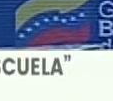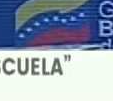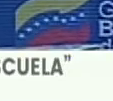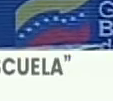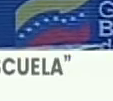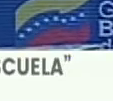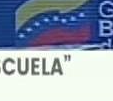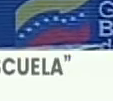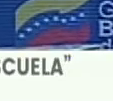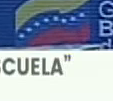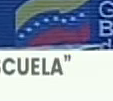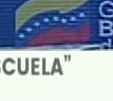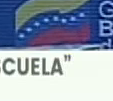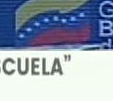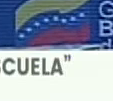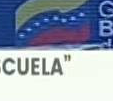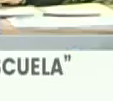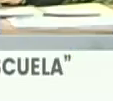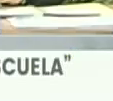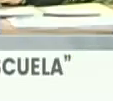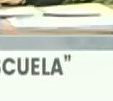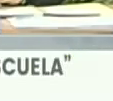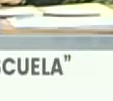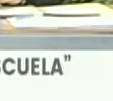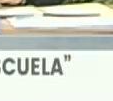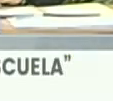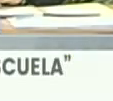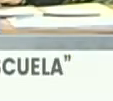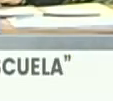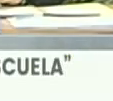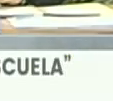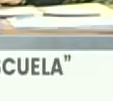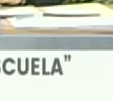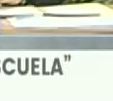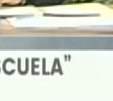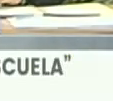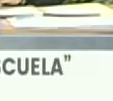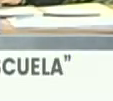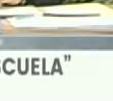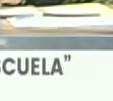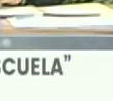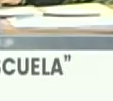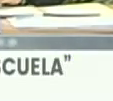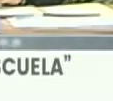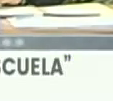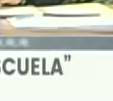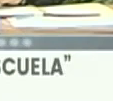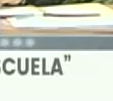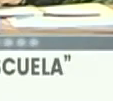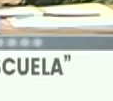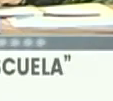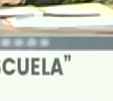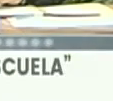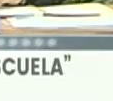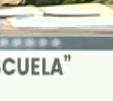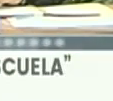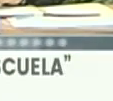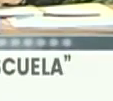Junto a Kennedy Morales, presidente de la Federación Venezolana de Estudiantes